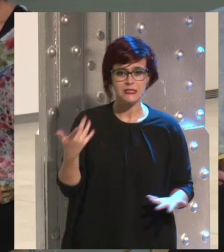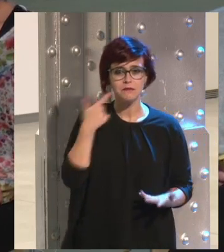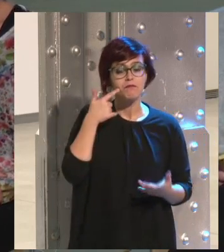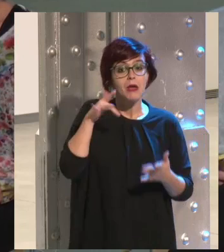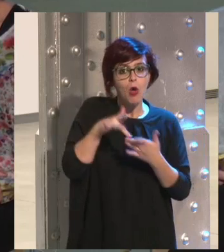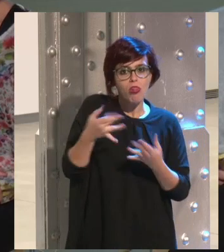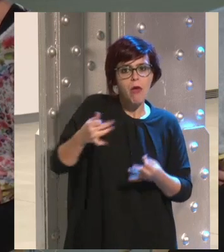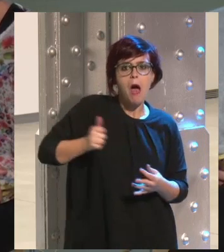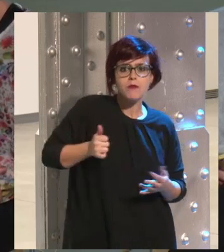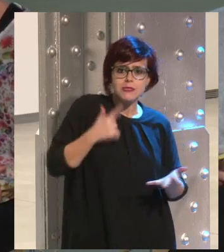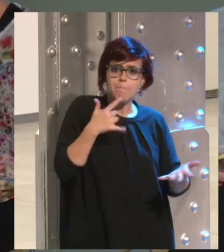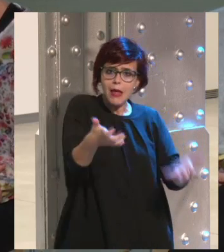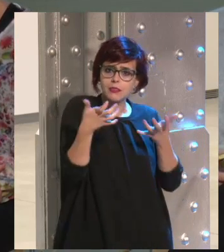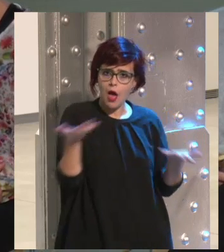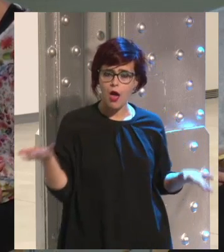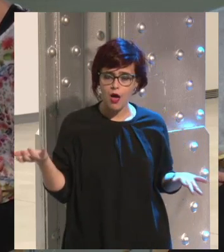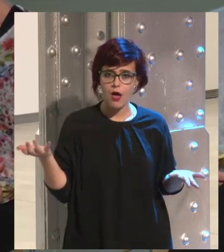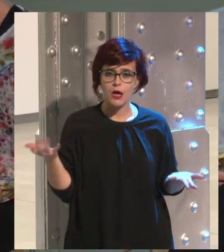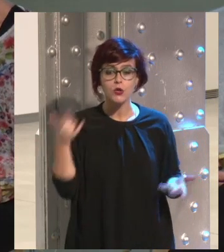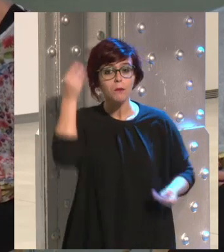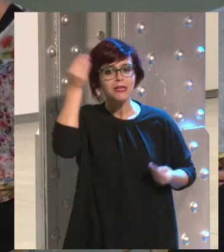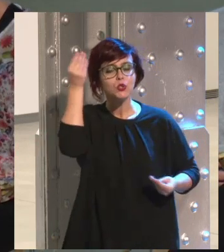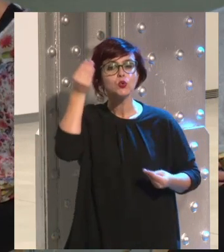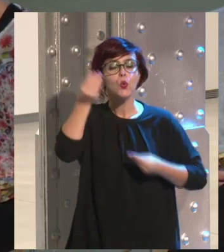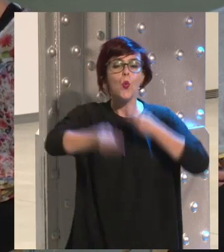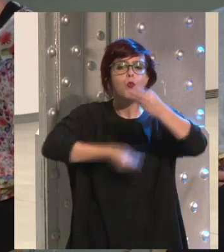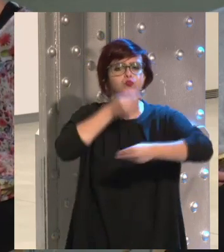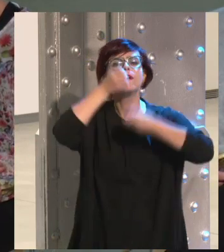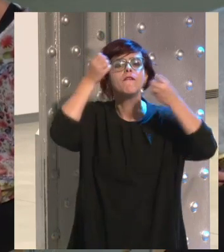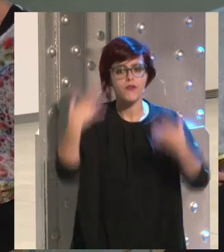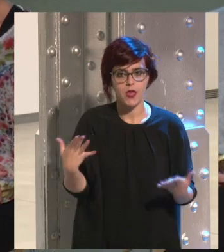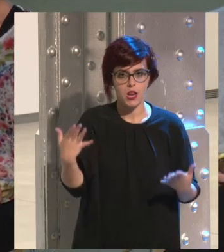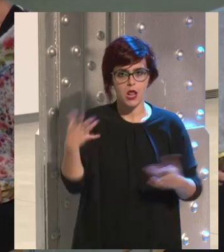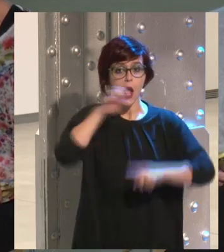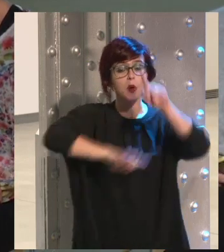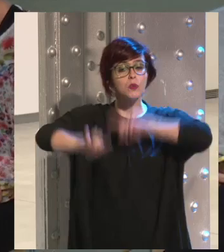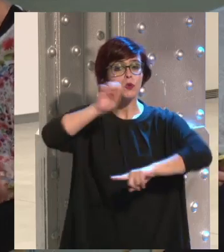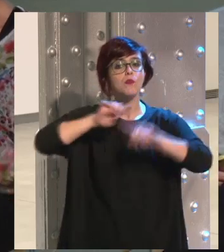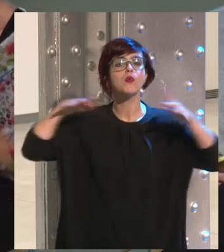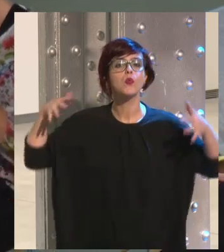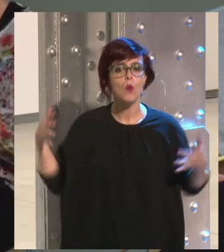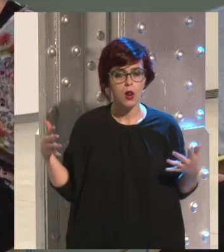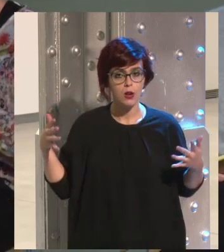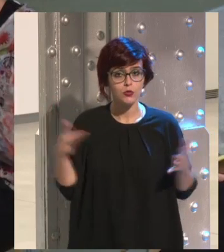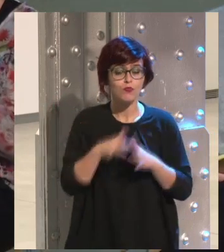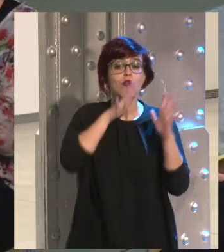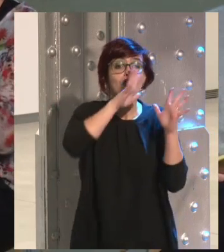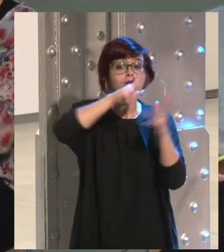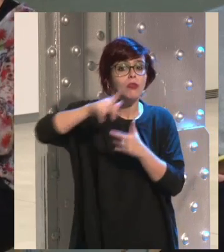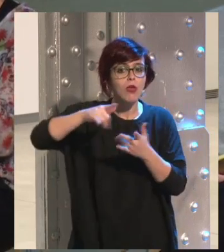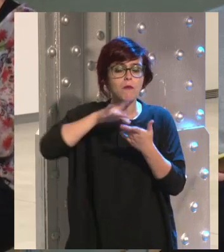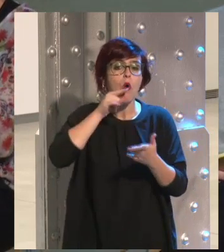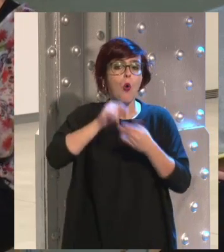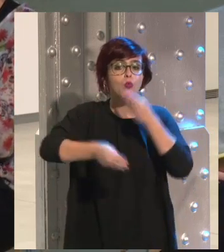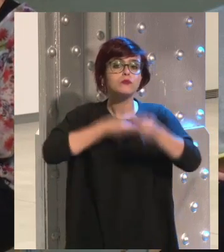para aprovecharse de eso? Es que yo creo que en general se están utilizando bien. Lo que pasa, el problema es que lo que es noticia es cuando